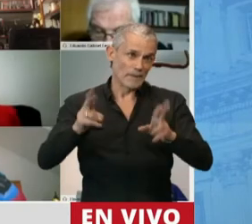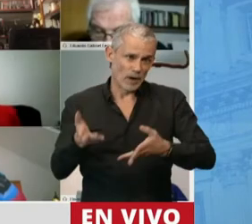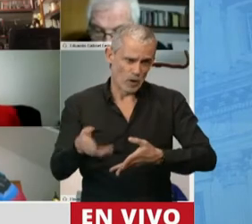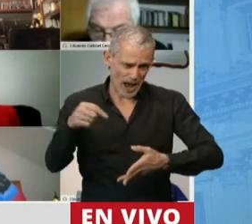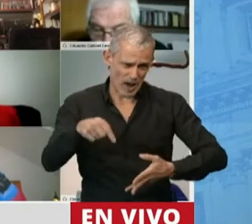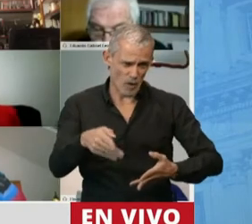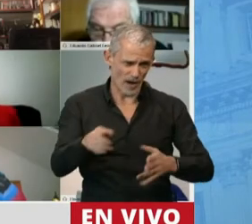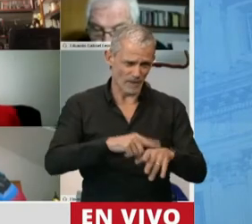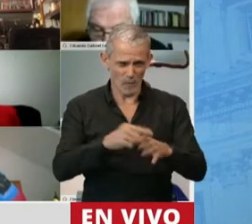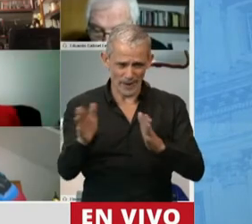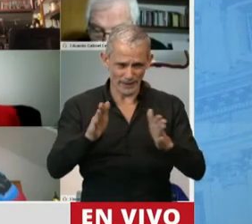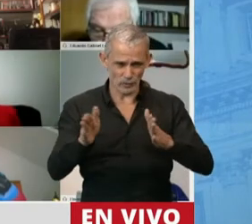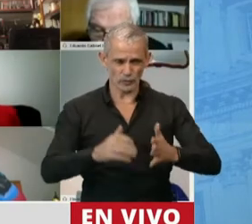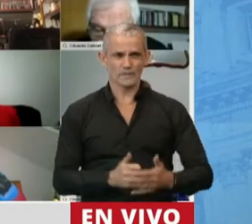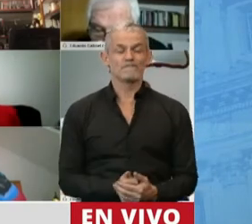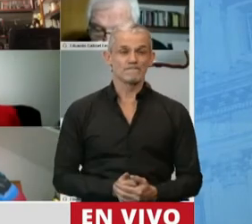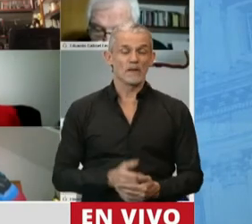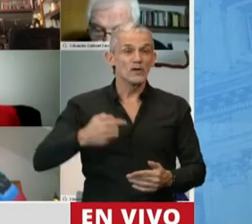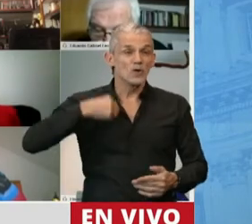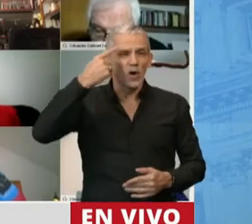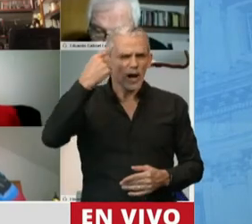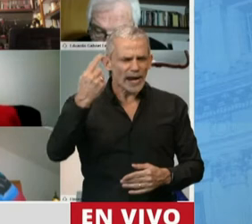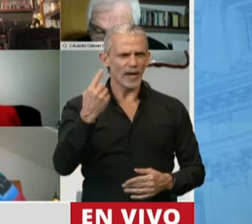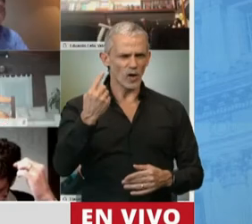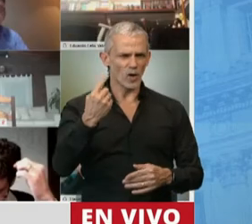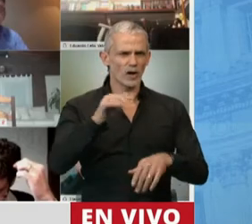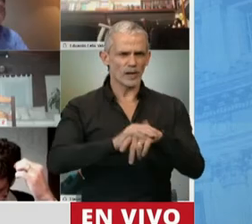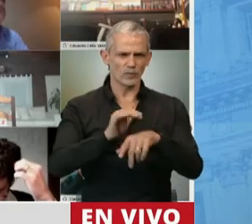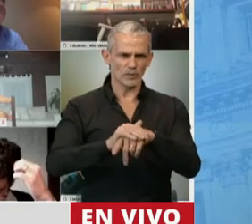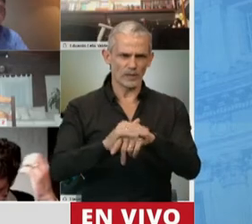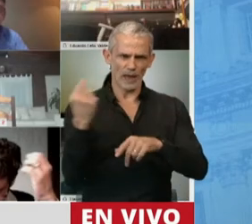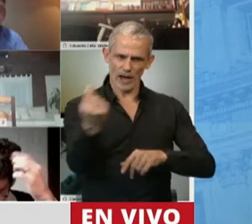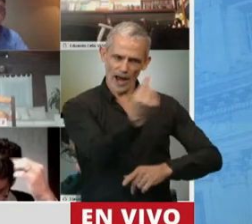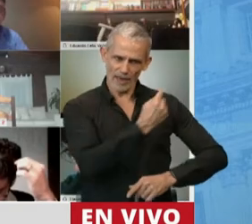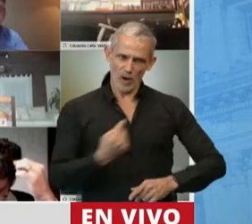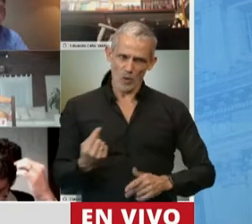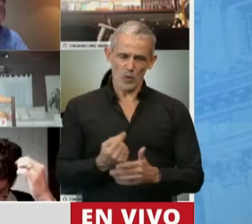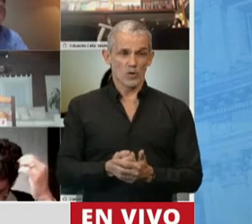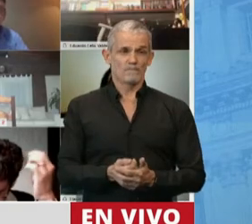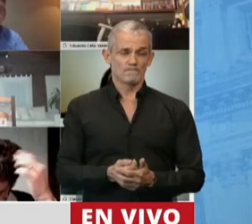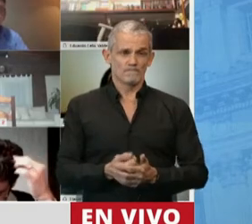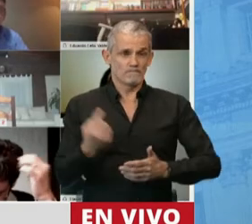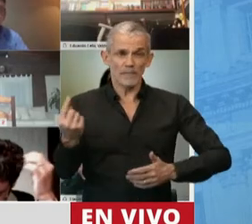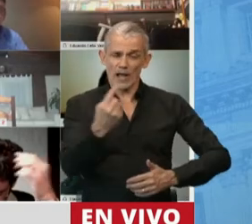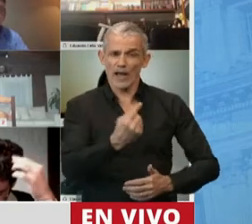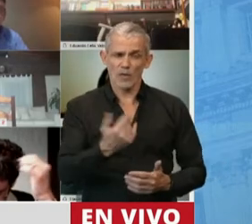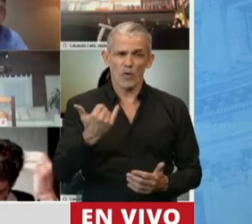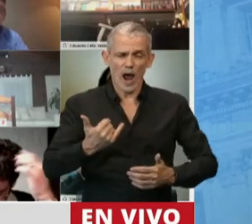Creo en la responsabilidad de cada uno de nosotros que nos saca del sitio